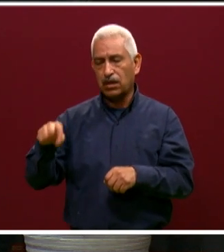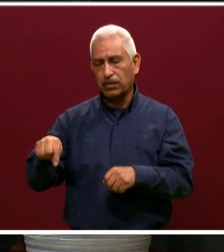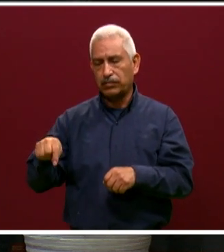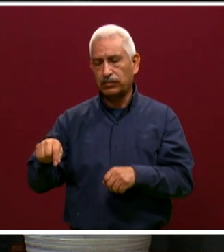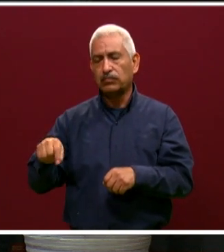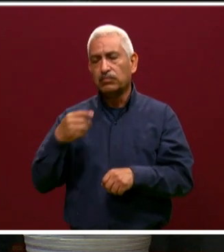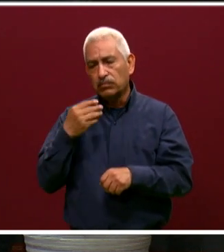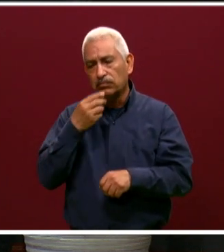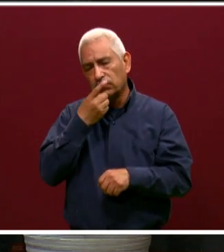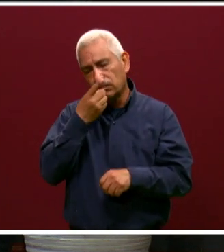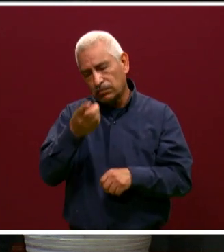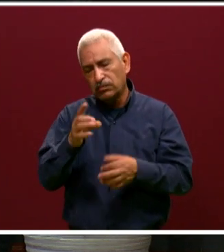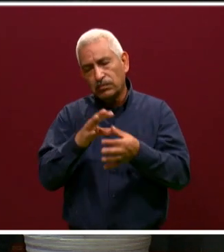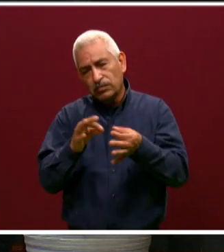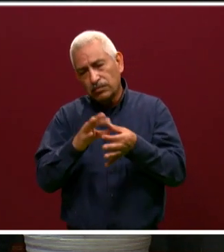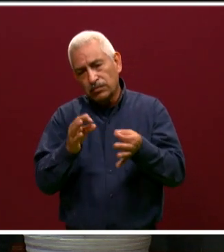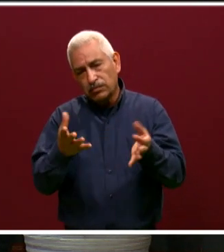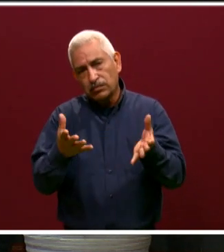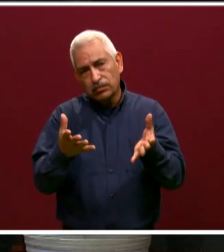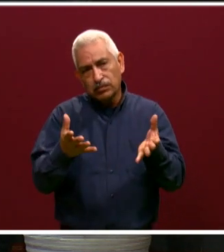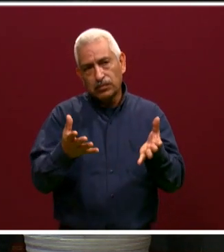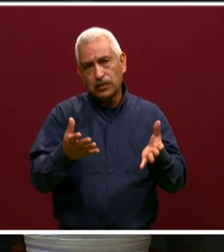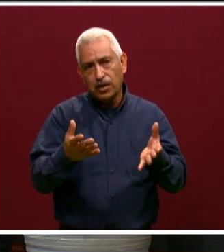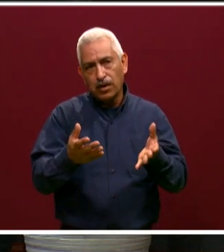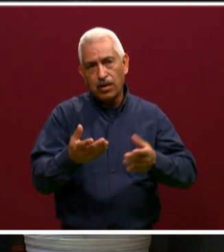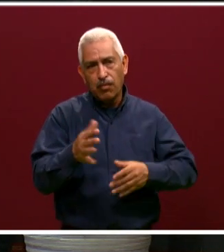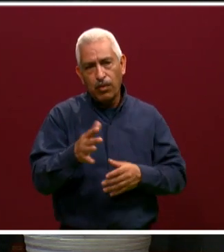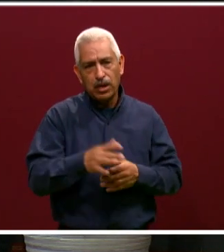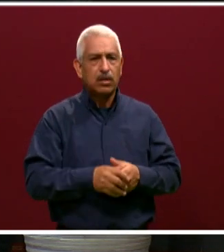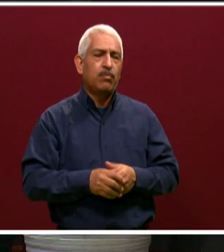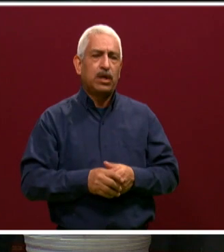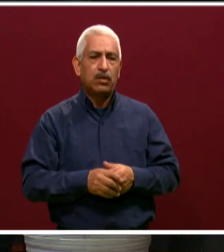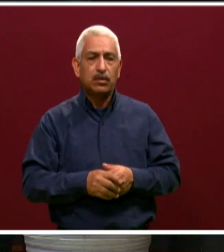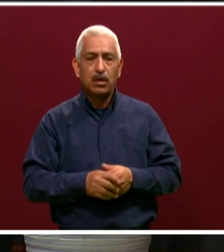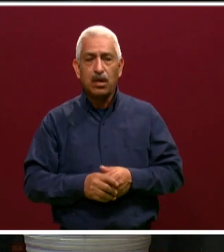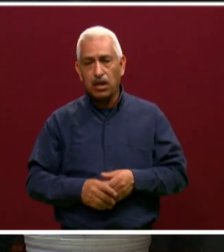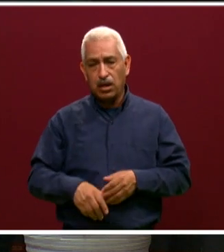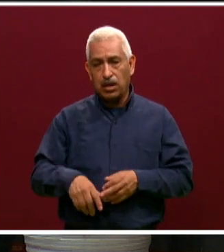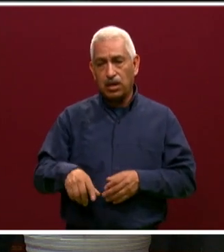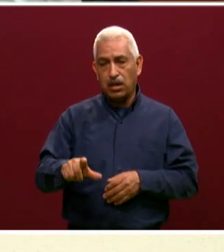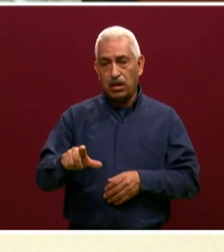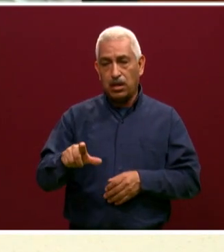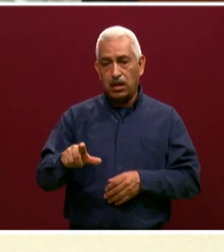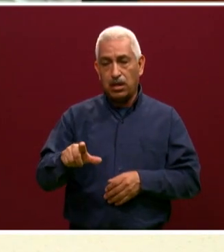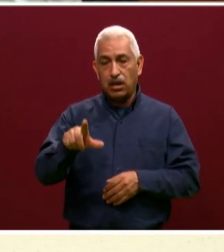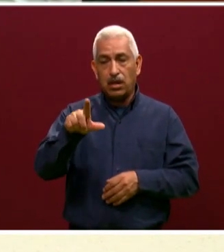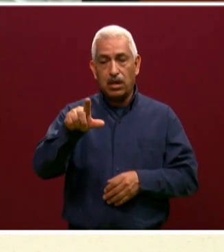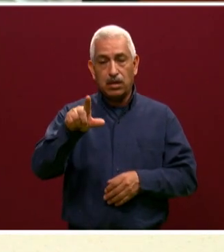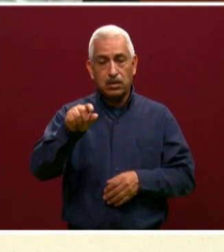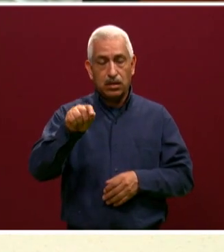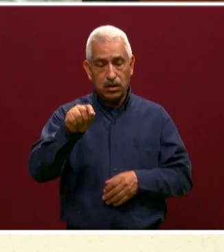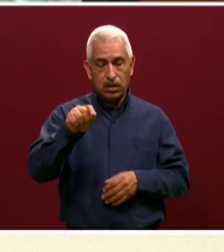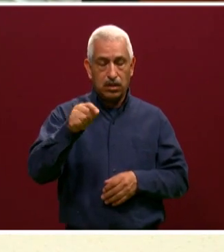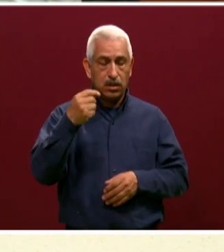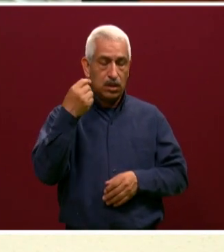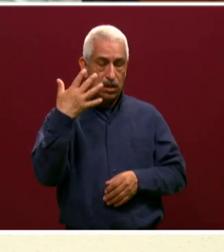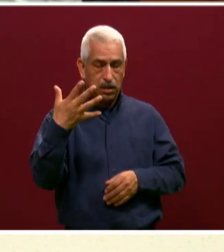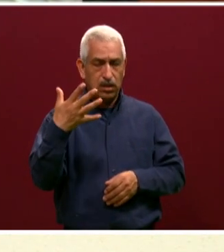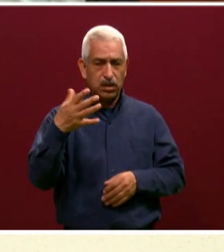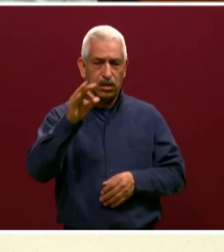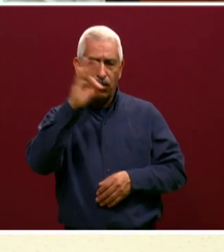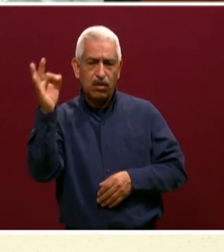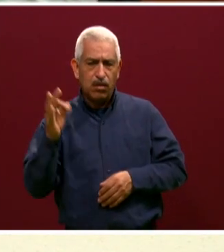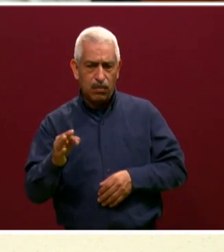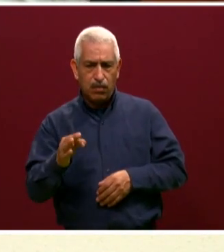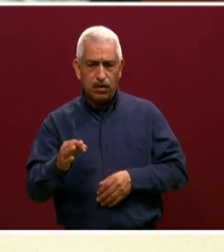el colegio de bachilleres cuentan con el 75% de las becas Benito Juárez. Y el otro 25% está pendiente porque hay algunos que